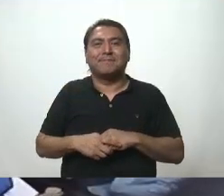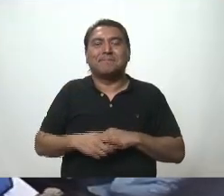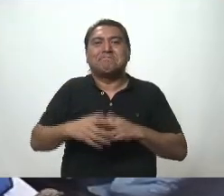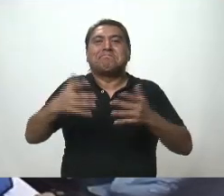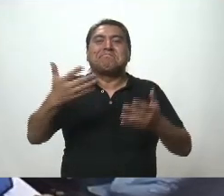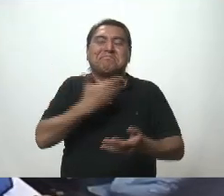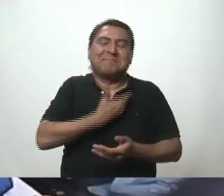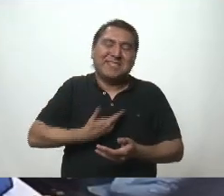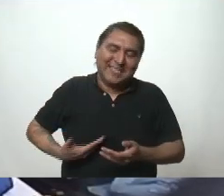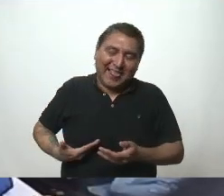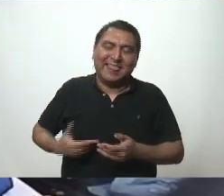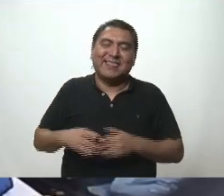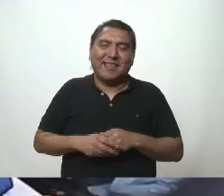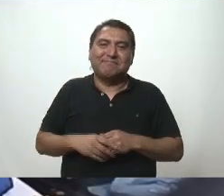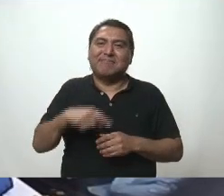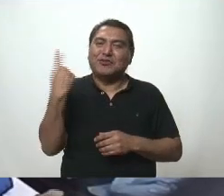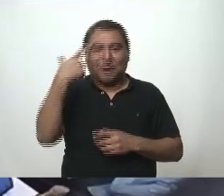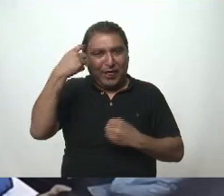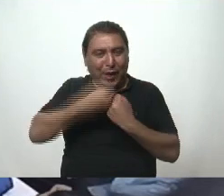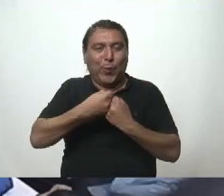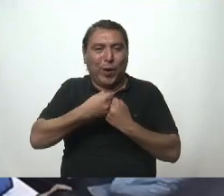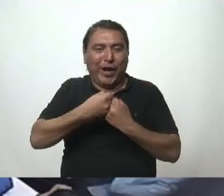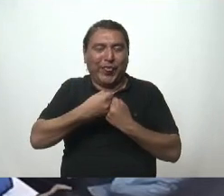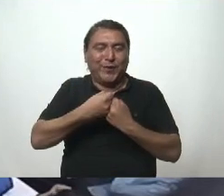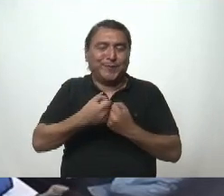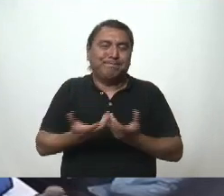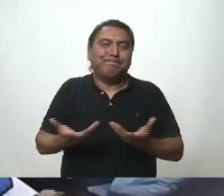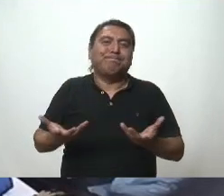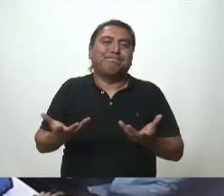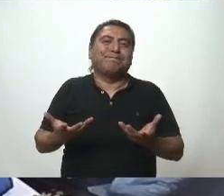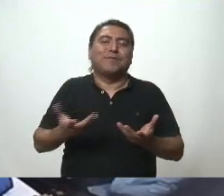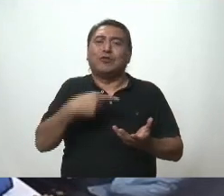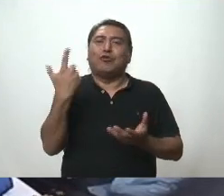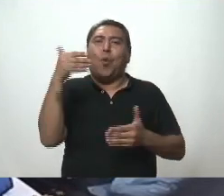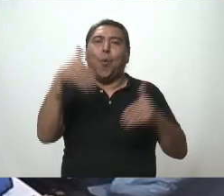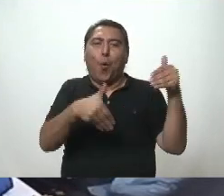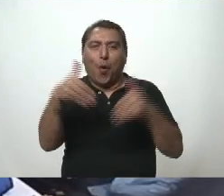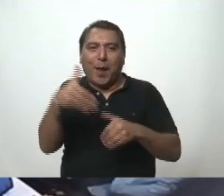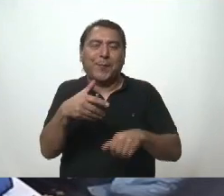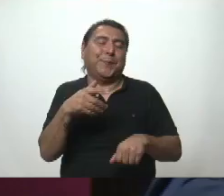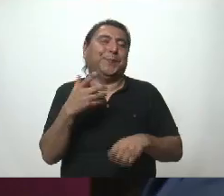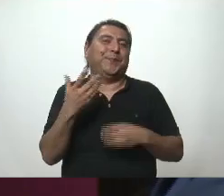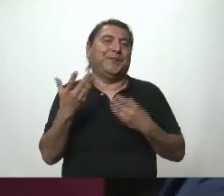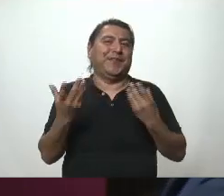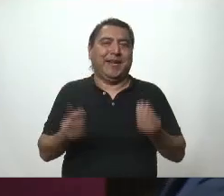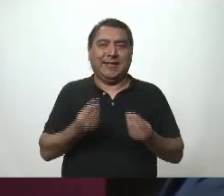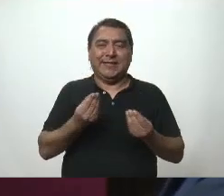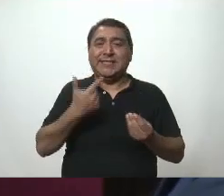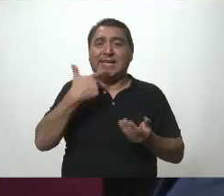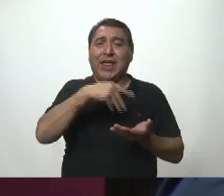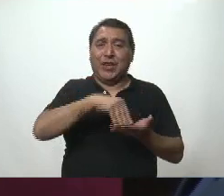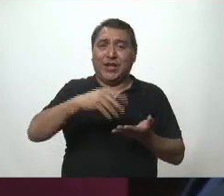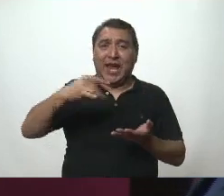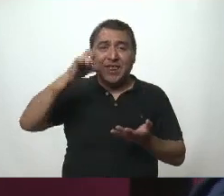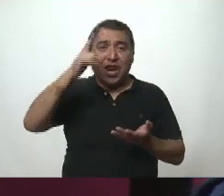Presidenta, para ponernos un poquito de acuerdo, porque hoy cuando votamos, en el primer caso, el senador Naydeno nos dijo